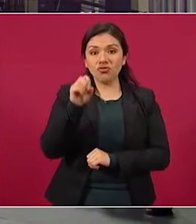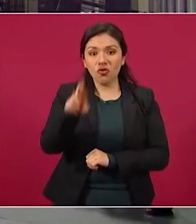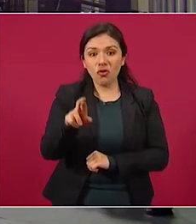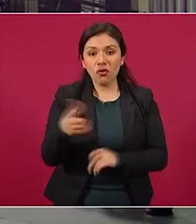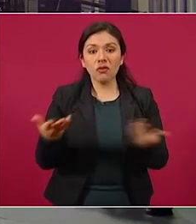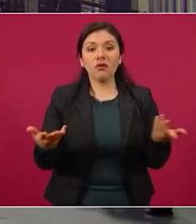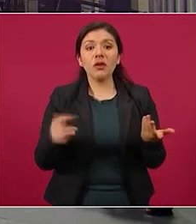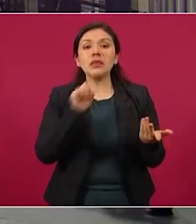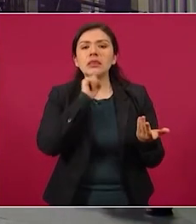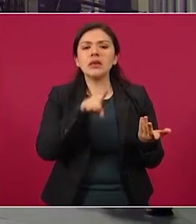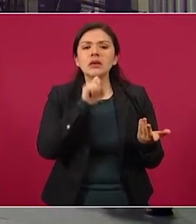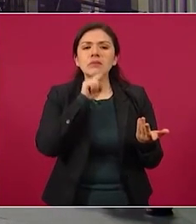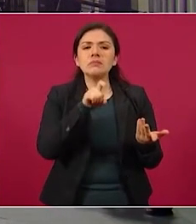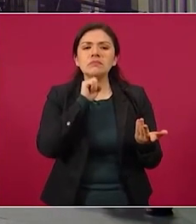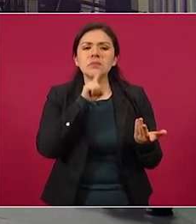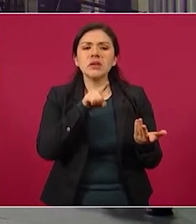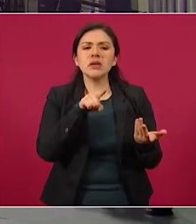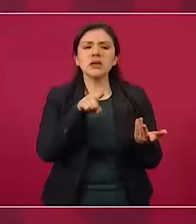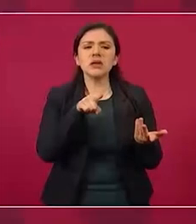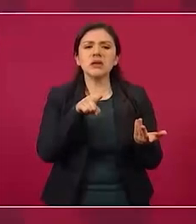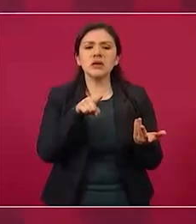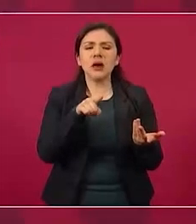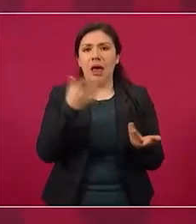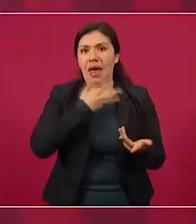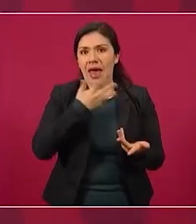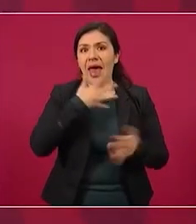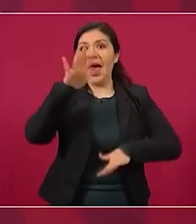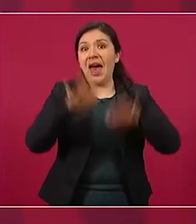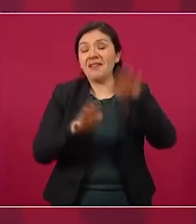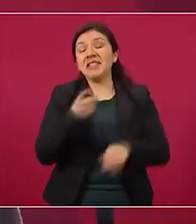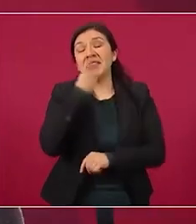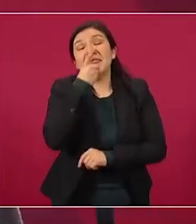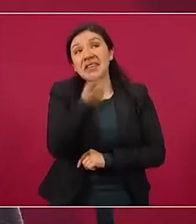bueno, hasta lo regañan, dicen,